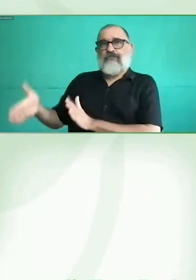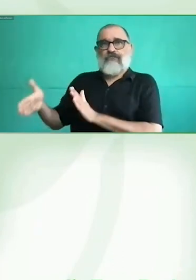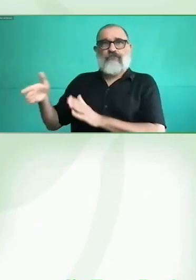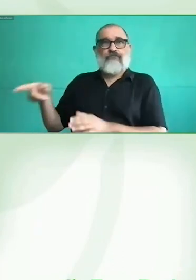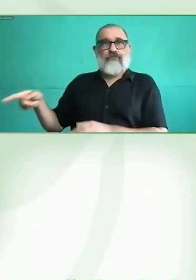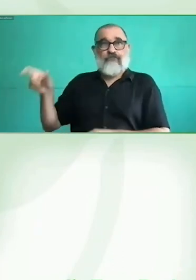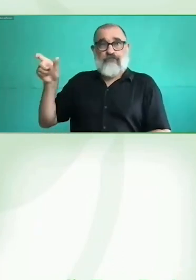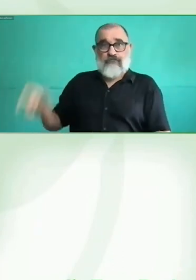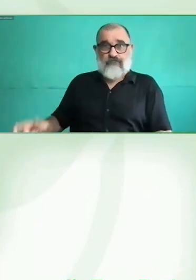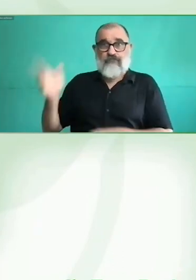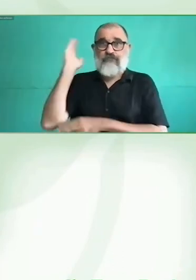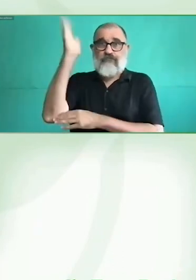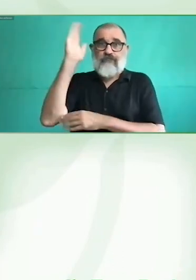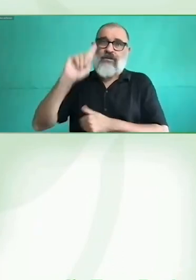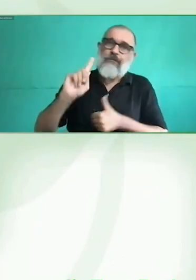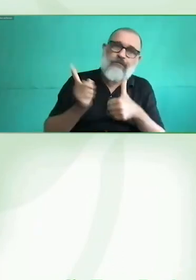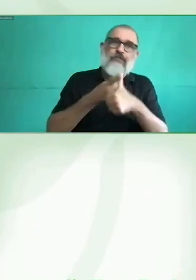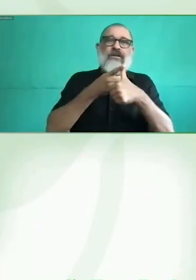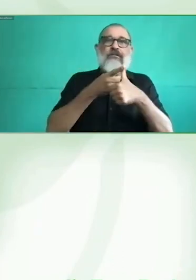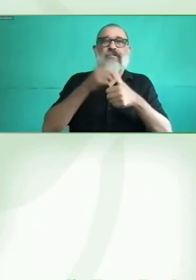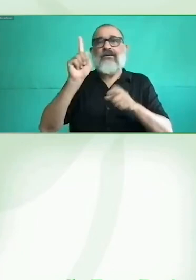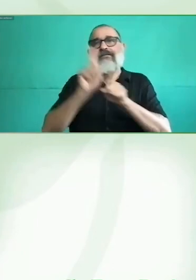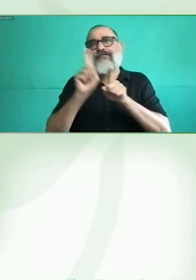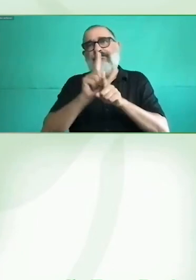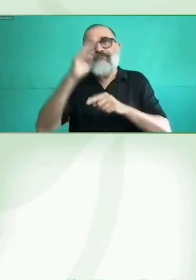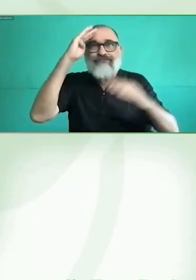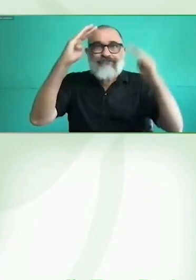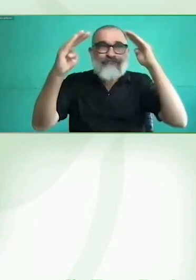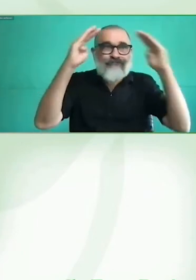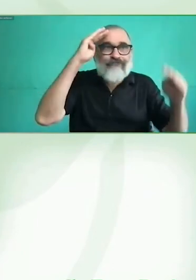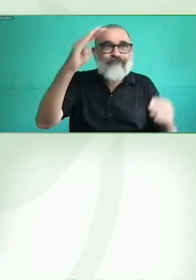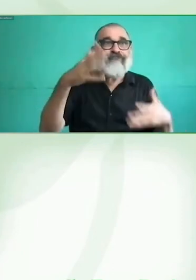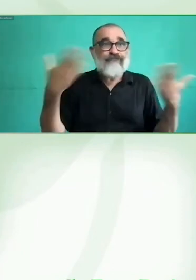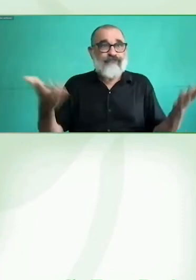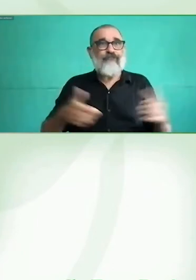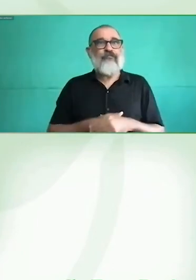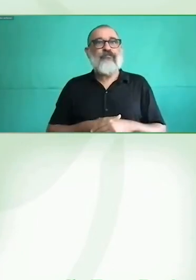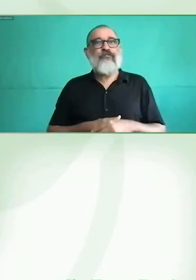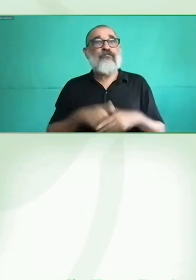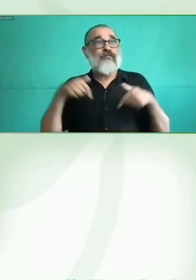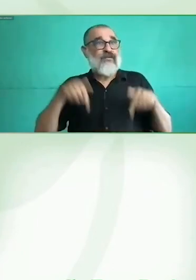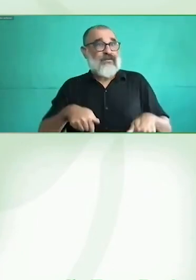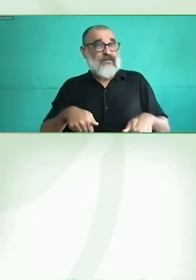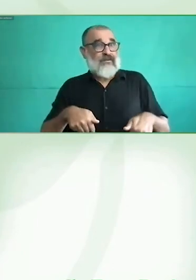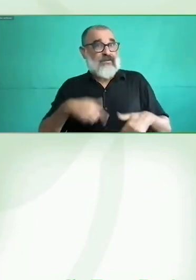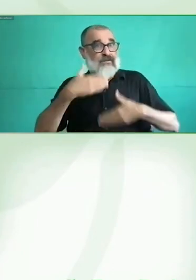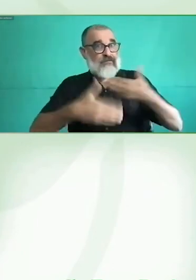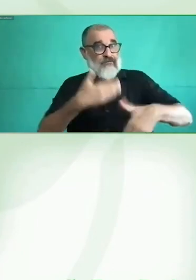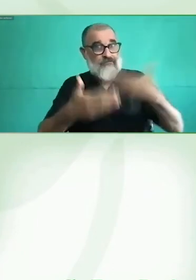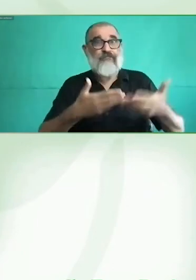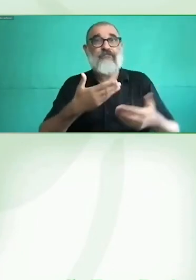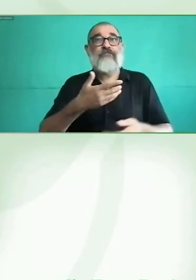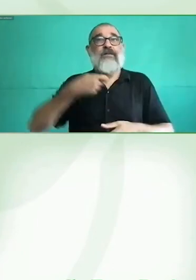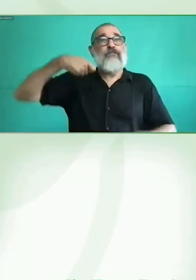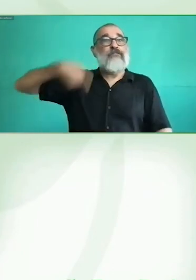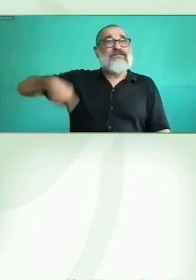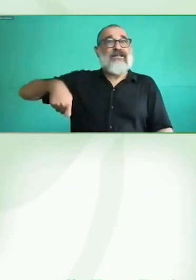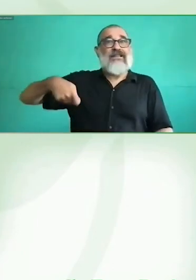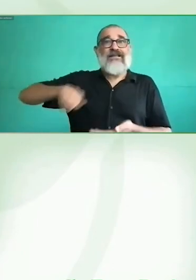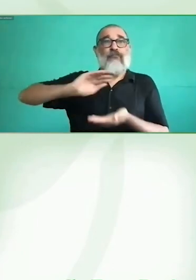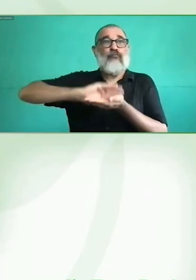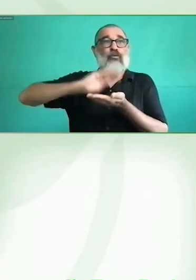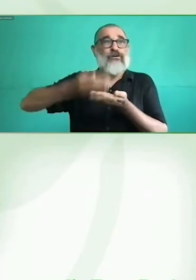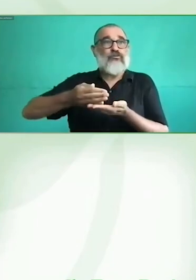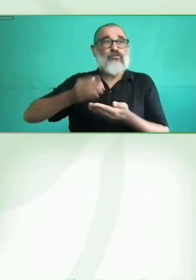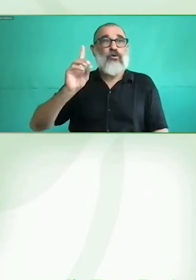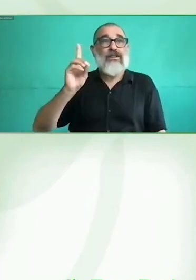palabras de la presidenta de la Fundación Descúbreme, Catalina Sallé. Ella no nos puede acompañar de forma presencial, pero, por supuesto, quería estar